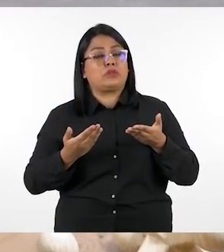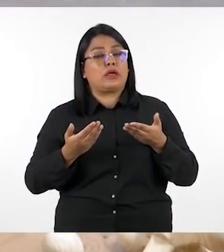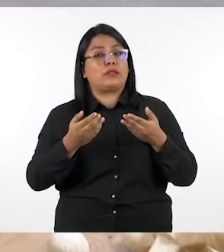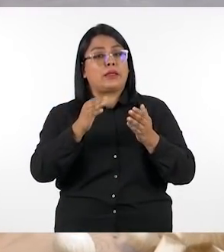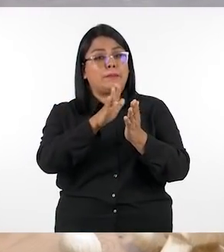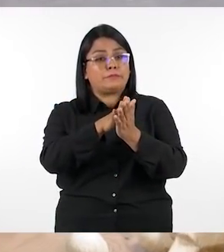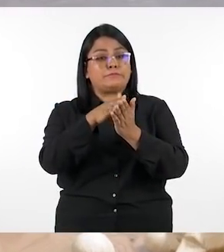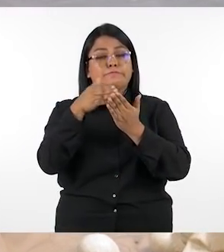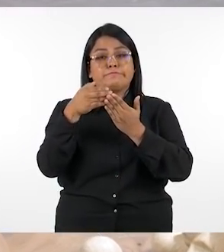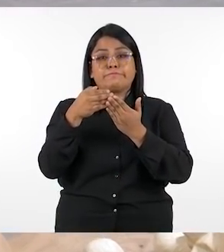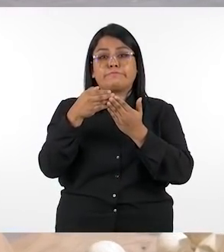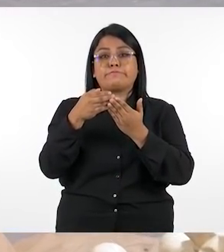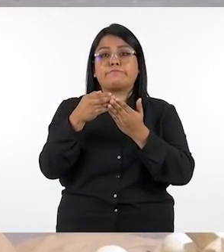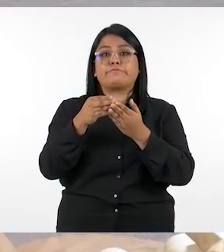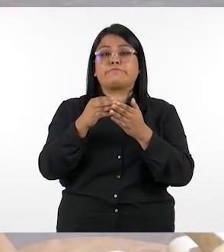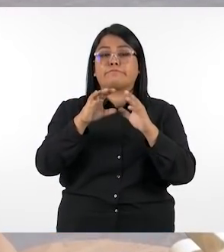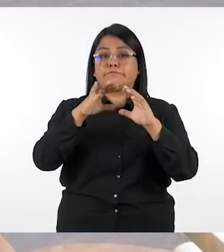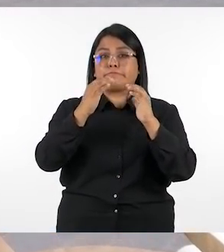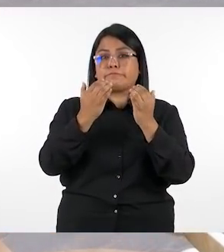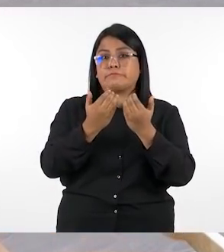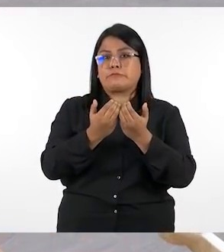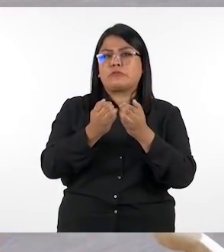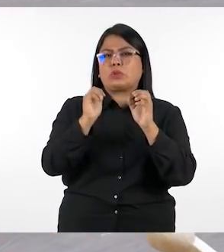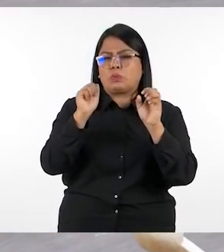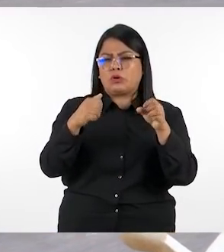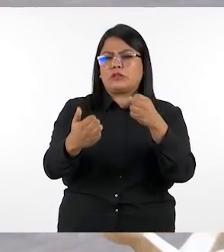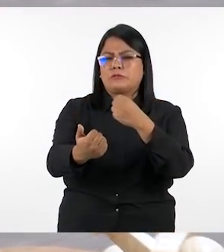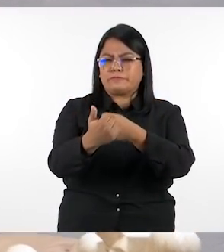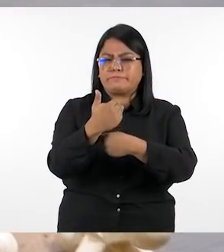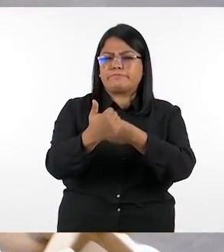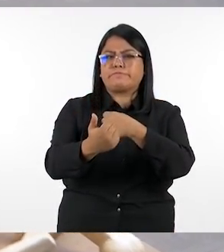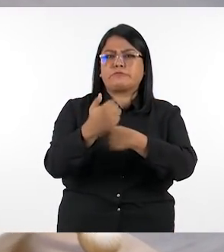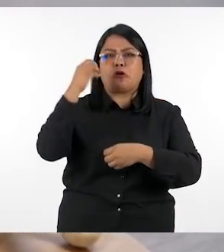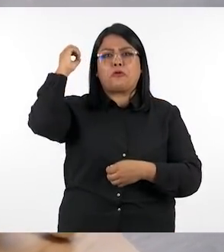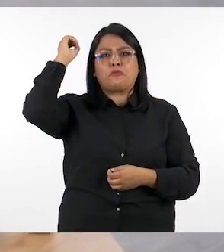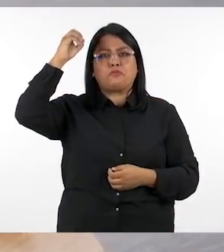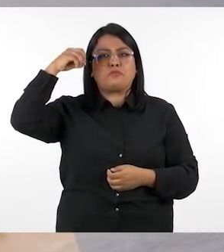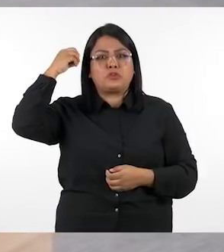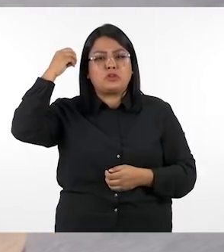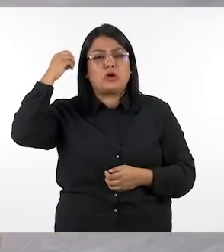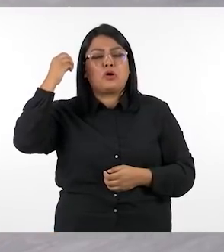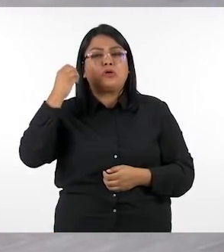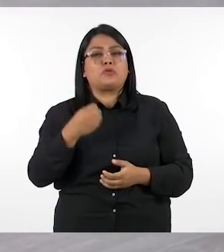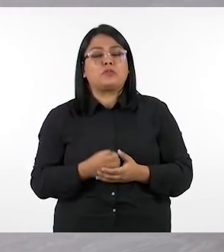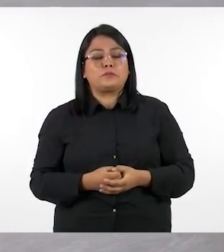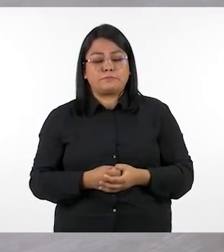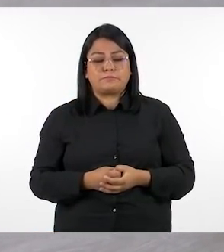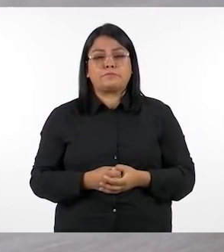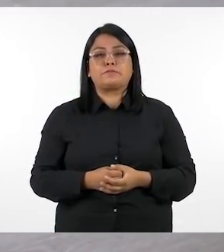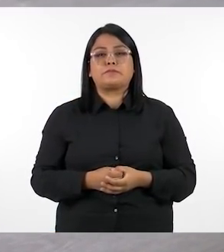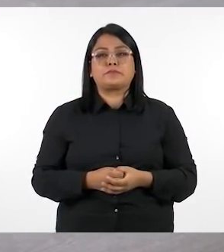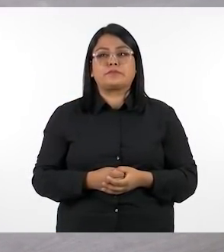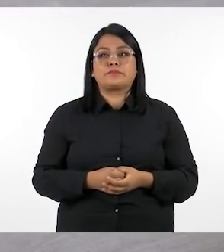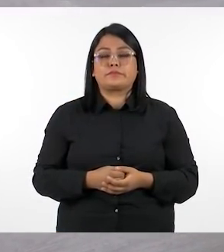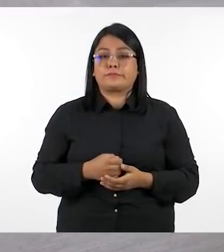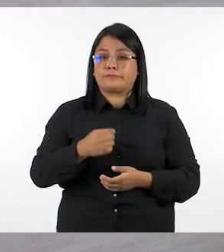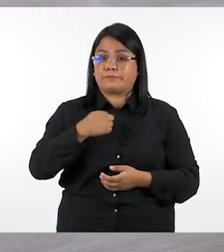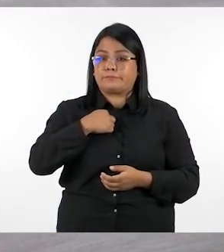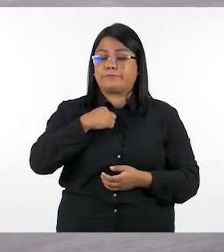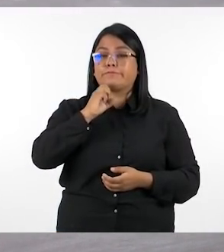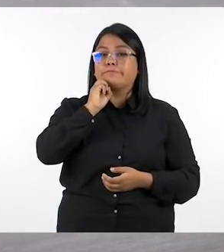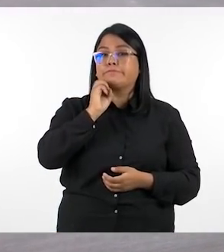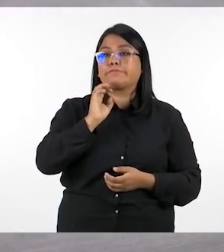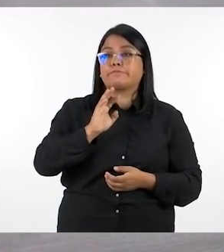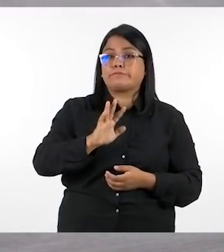nuestra clase así es pueden escribirnos ahí si ya los conocen dentro de los comentarios nos dicen cuáles son por eso no les di pistas